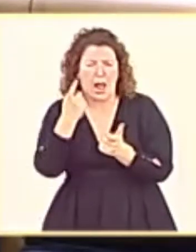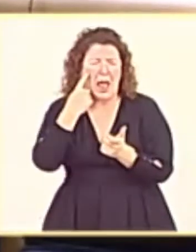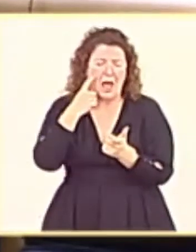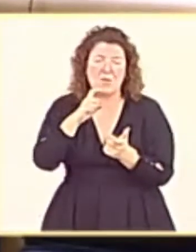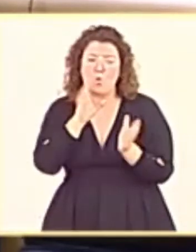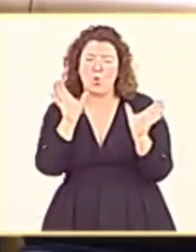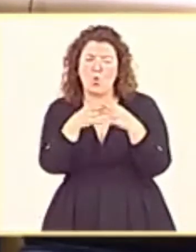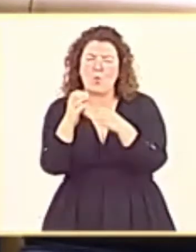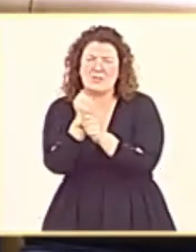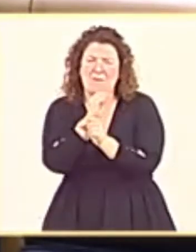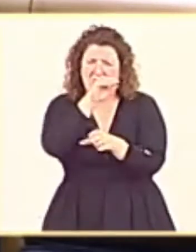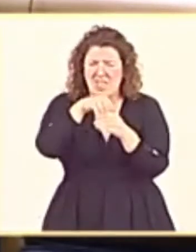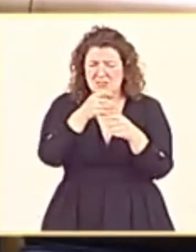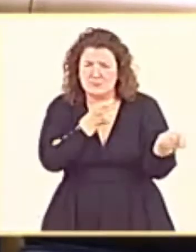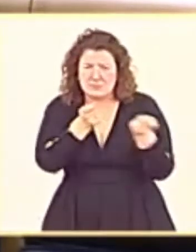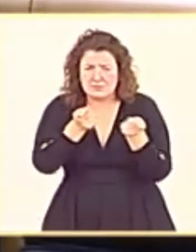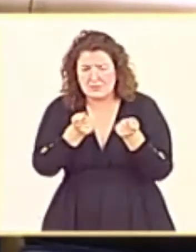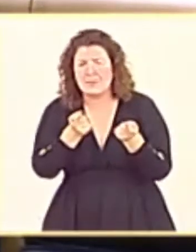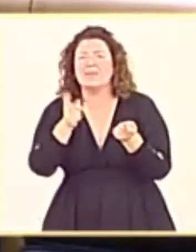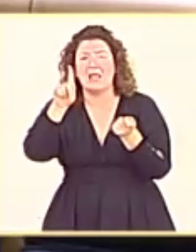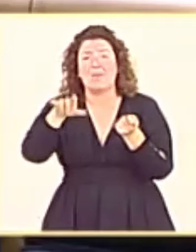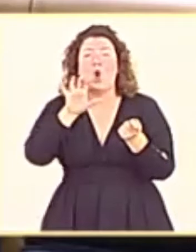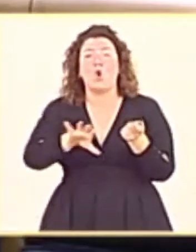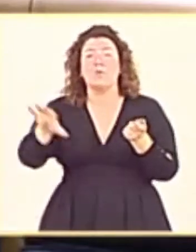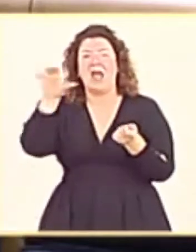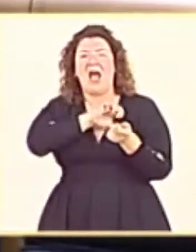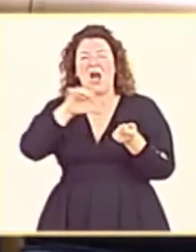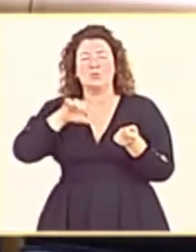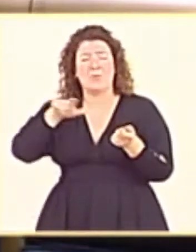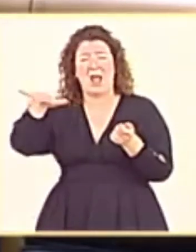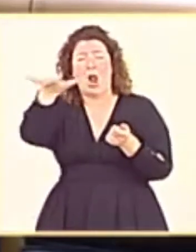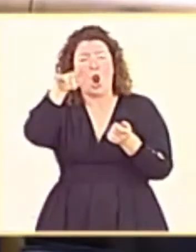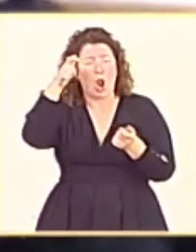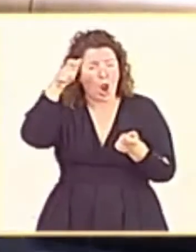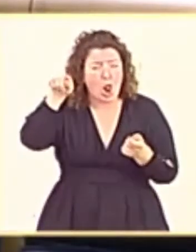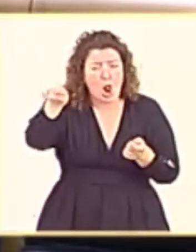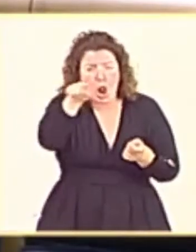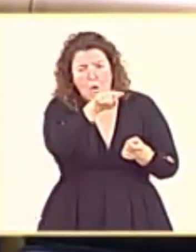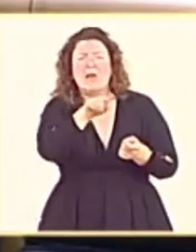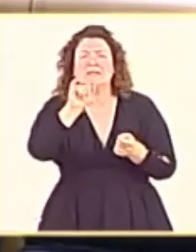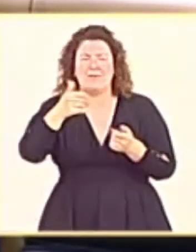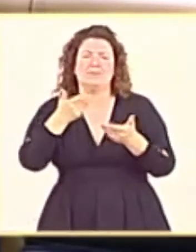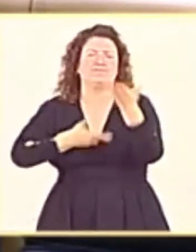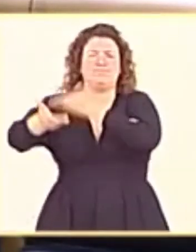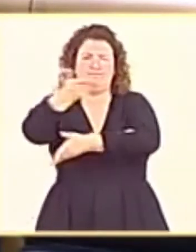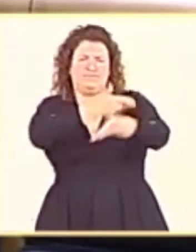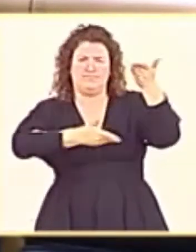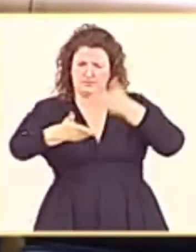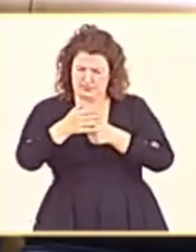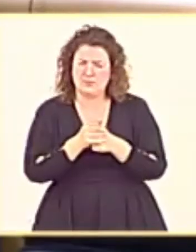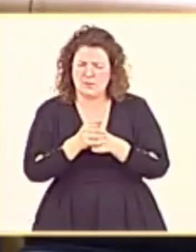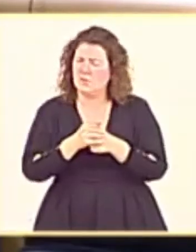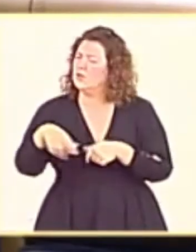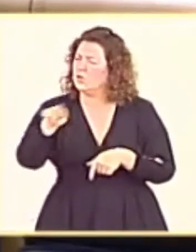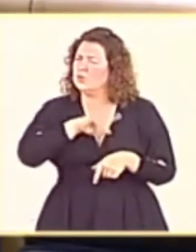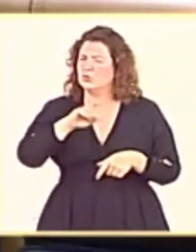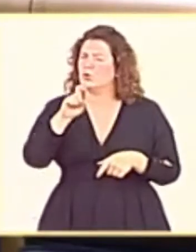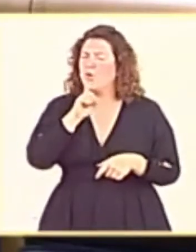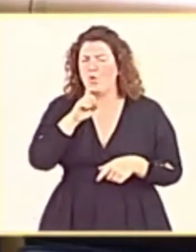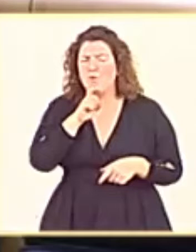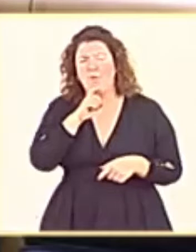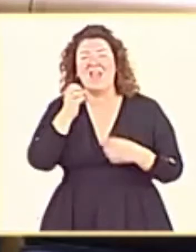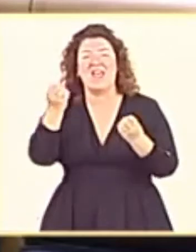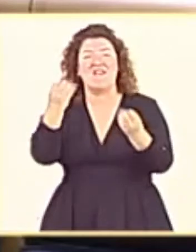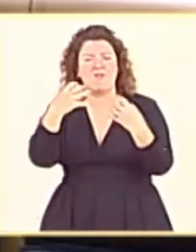con las comunidades autónomas y con los actores locales. Y a pesar de ello, creemos que es imprescindible seguir reforzando la